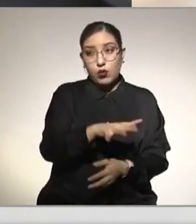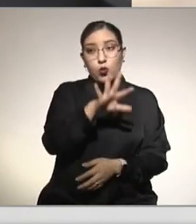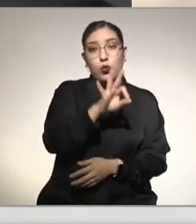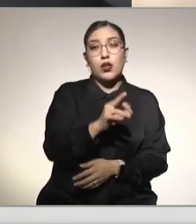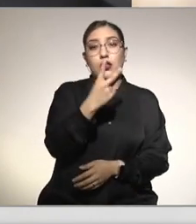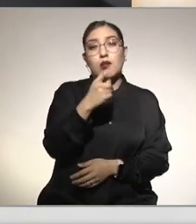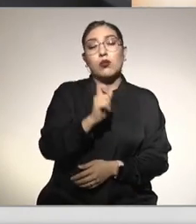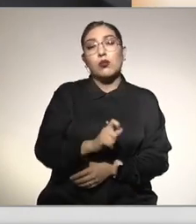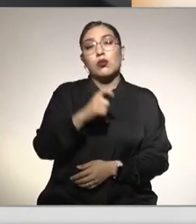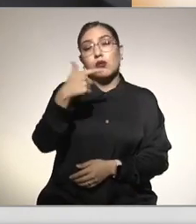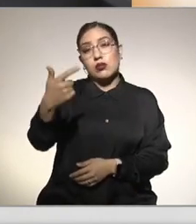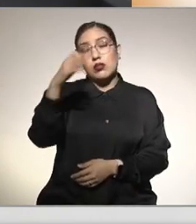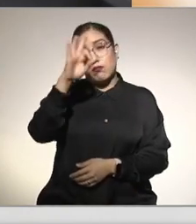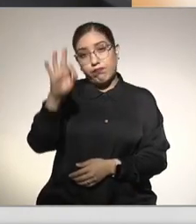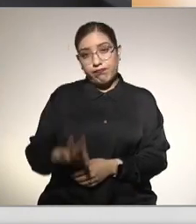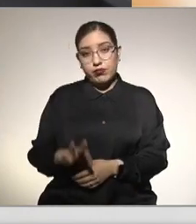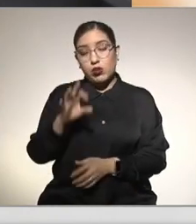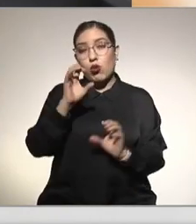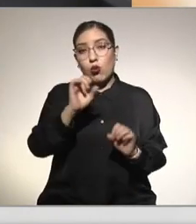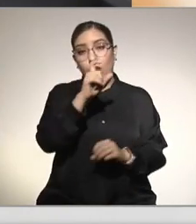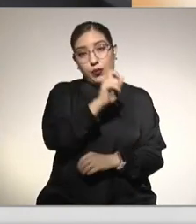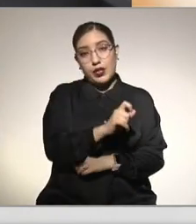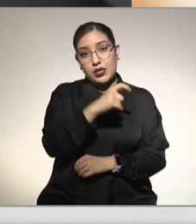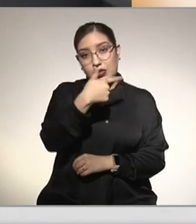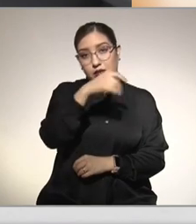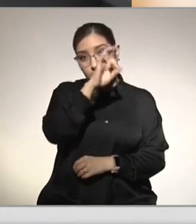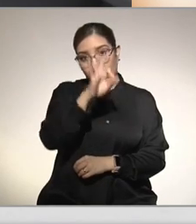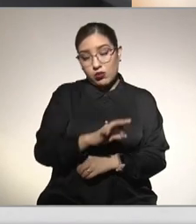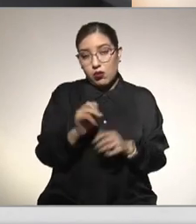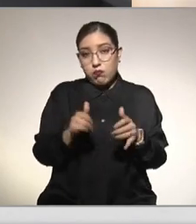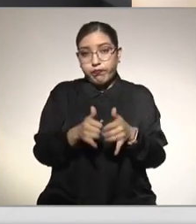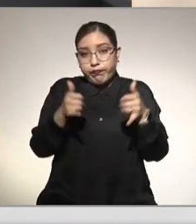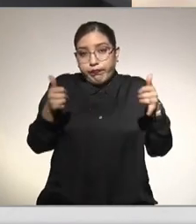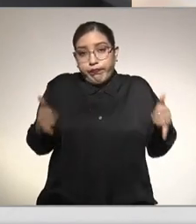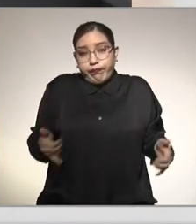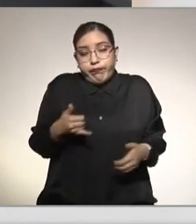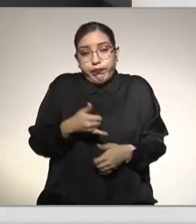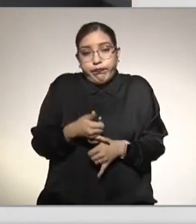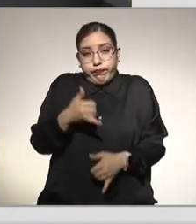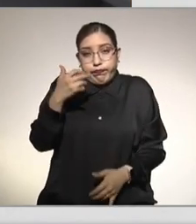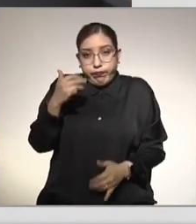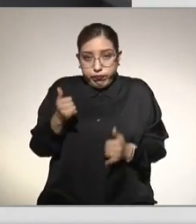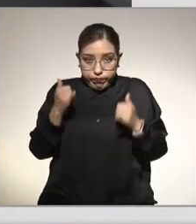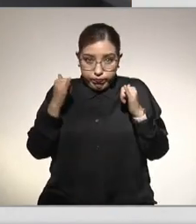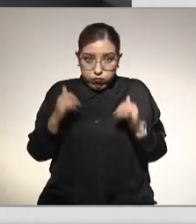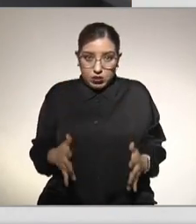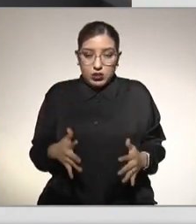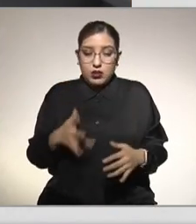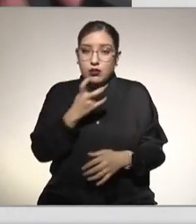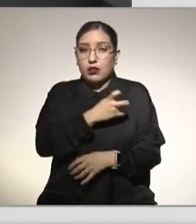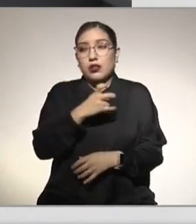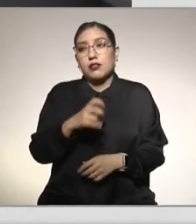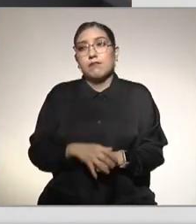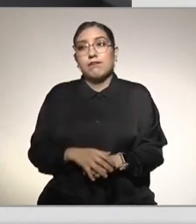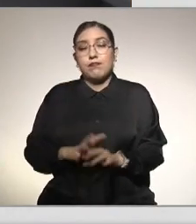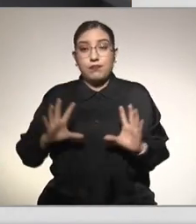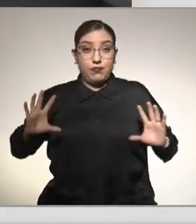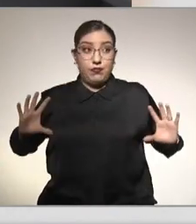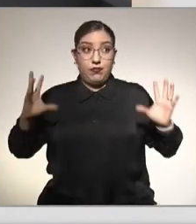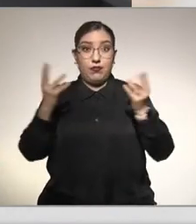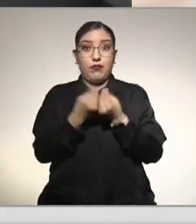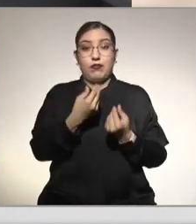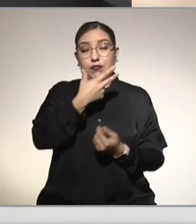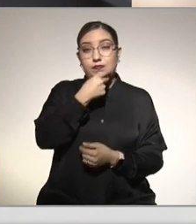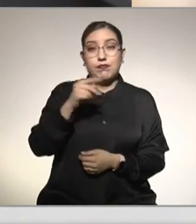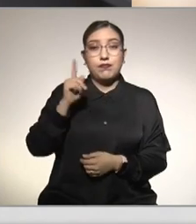.7% de sobrepeso y de 27% de obesidad. Estamos hablando de un 69.4%. O sea, en general, entre